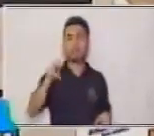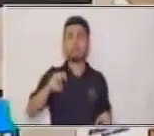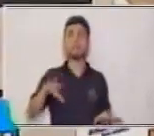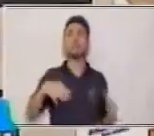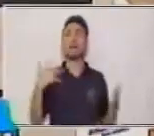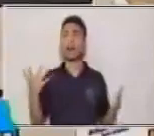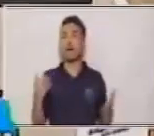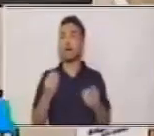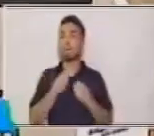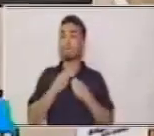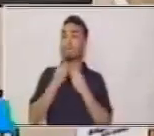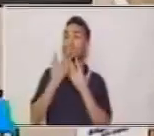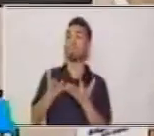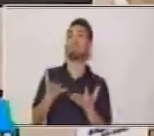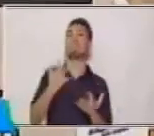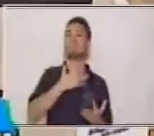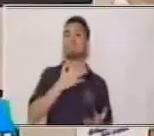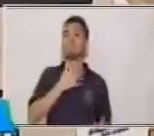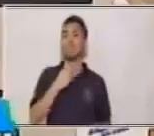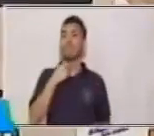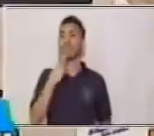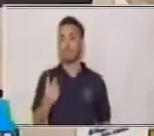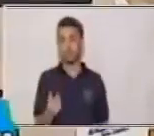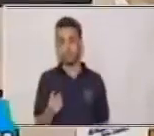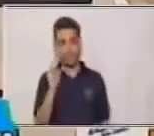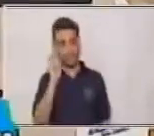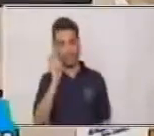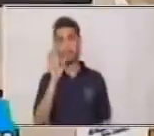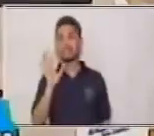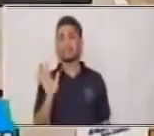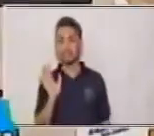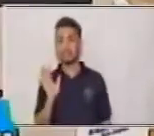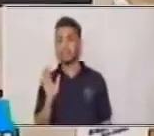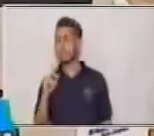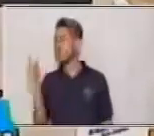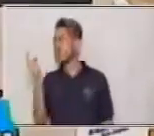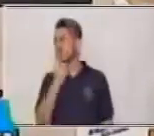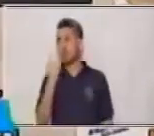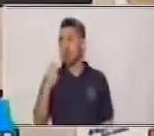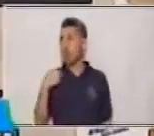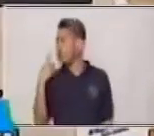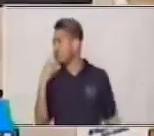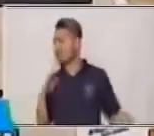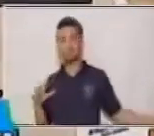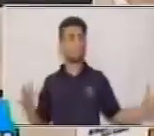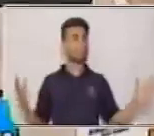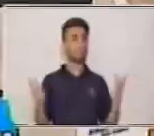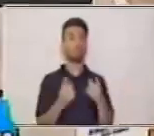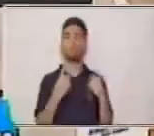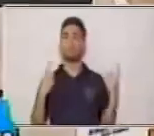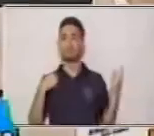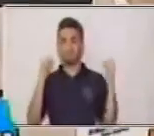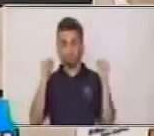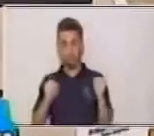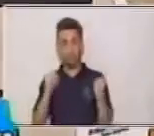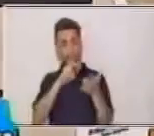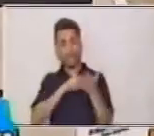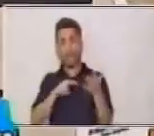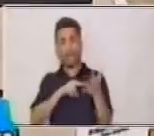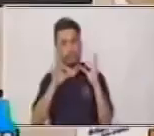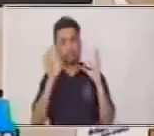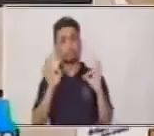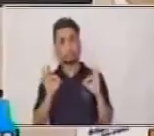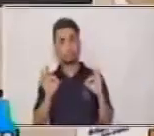emitir nuestra voz. Así es. Todo lo que esté a nuestro alrededor lo podemos leer de manera